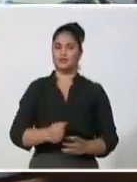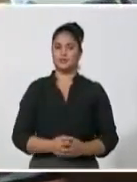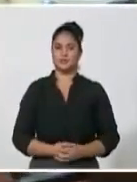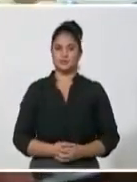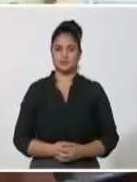Televisión Cubana.